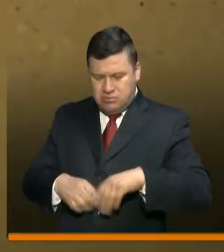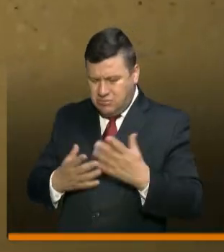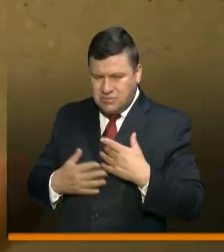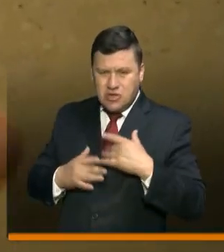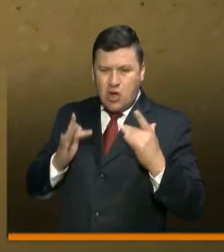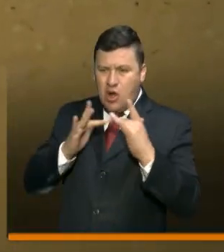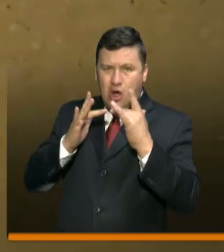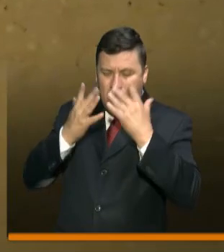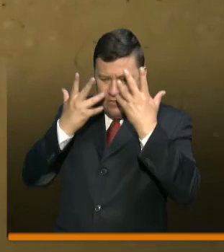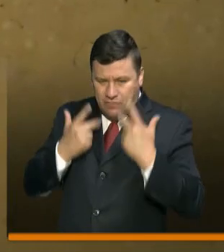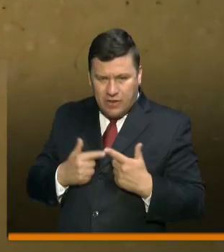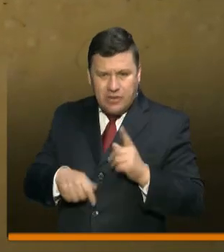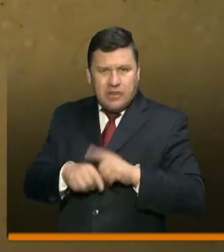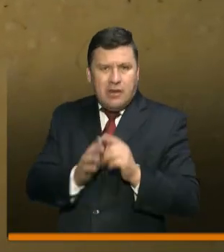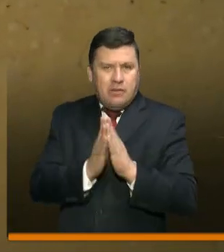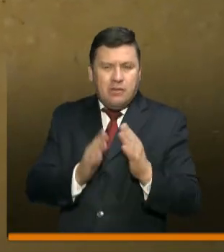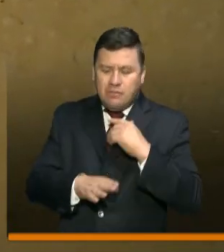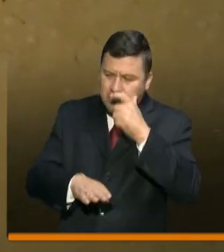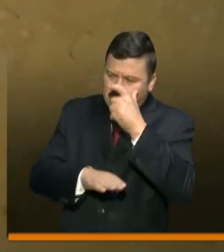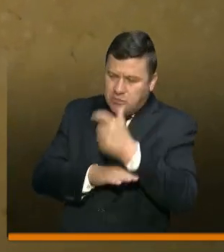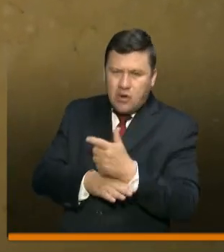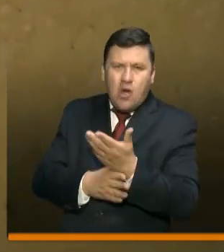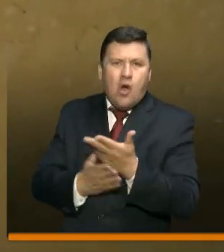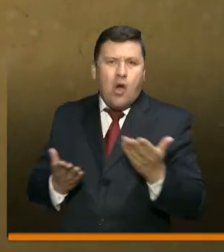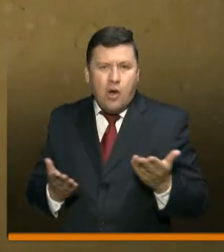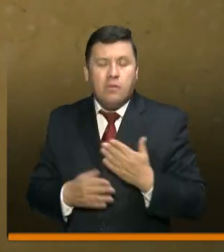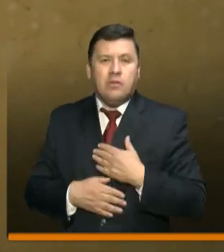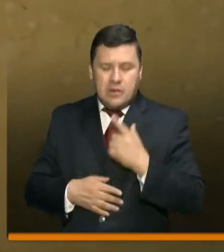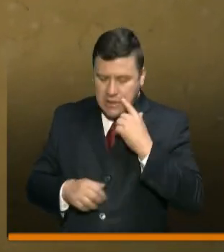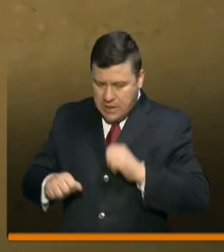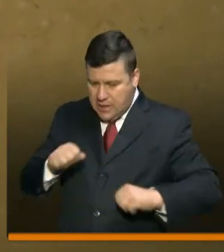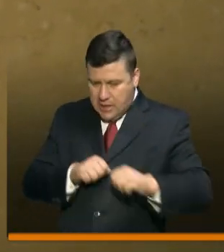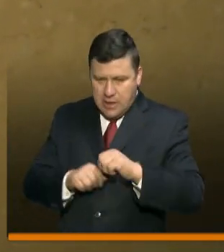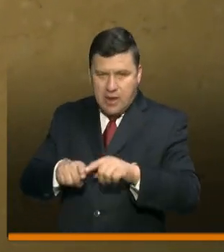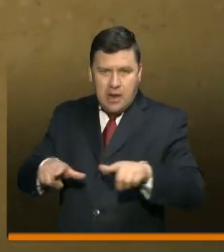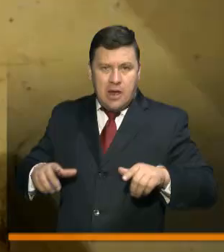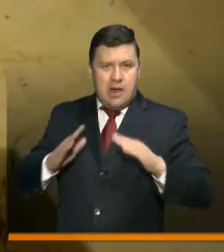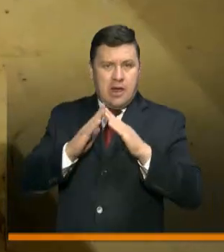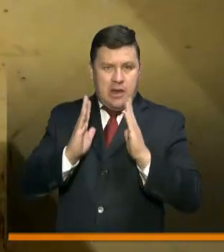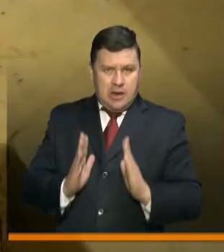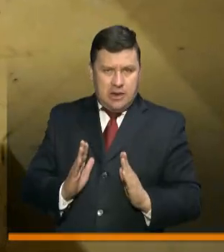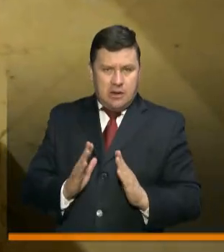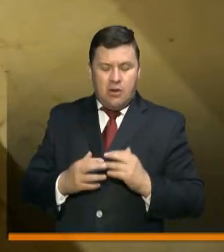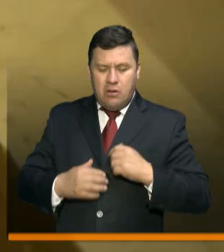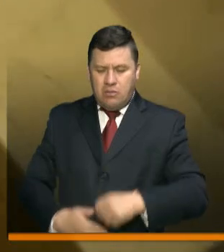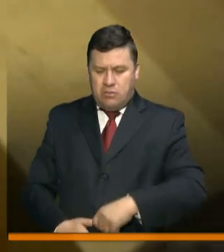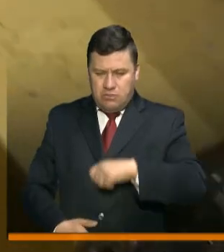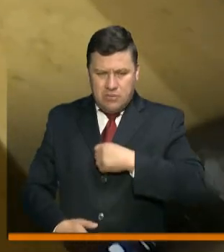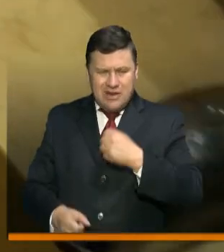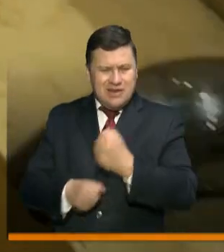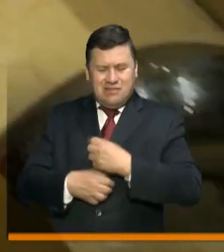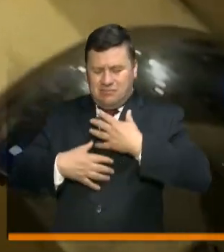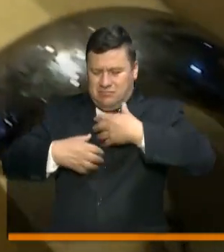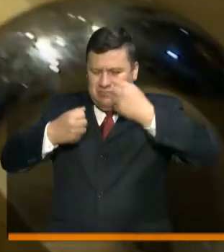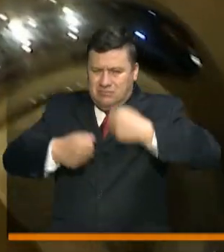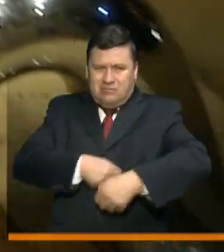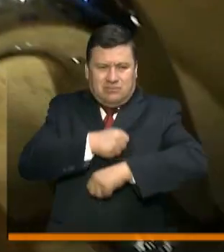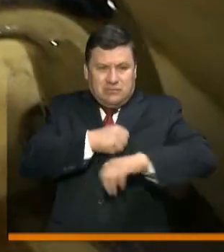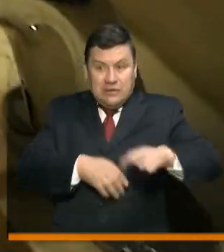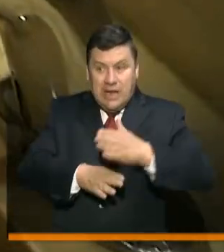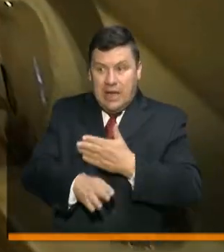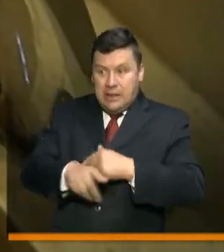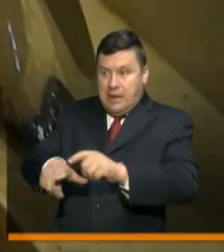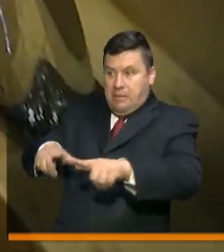Evitar el contacto cercano en todo momento. Verificar las condiciones de aseo de la habitación. Retirar el overall o ropa de trabajo antes de ingresar a la